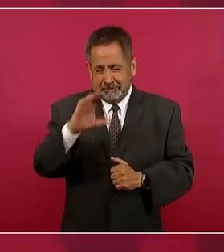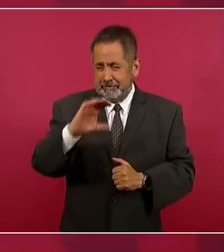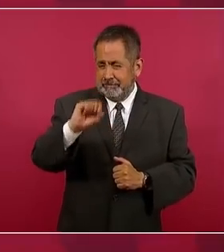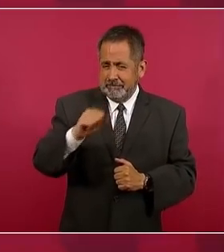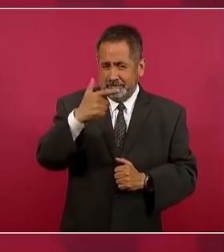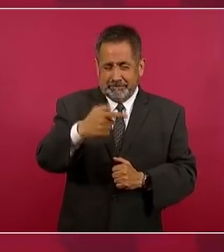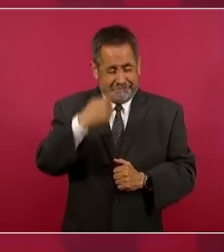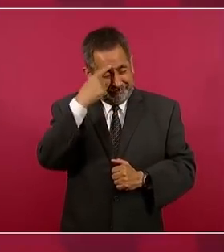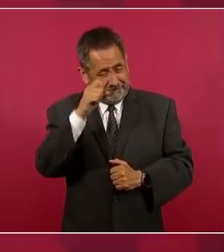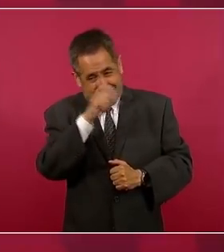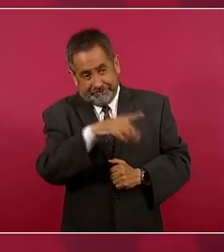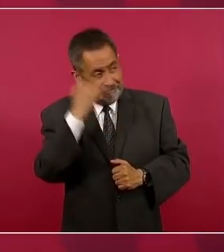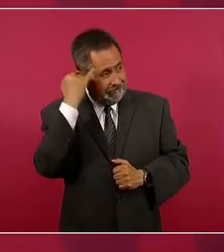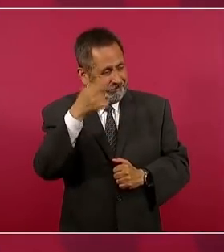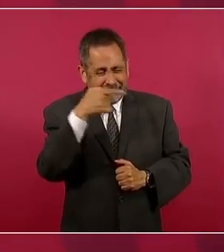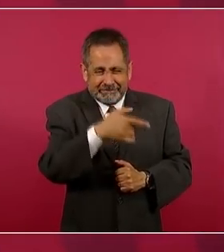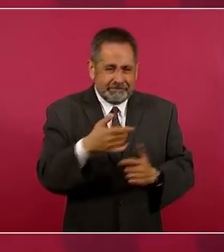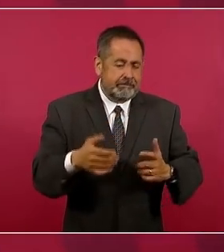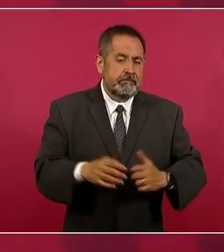Gortari.